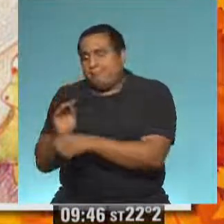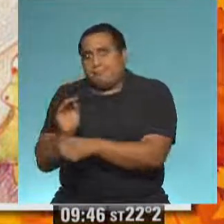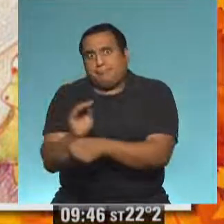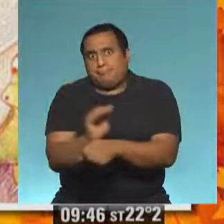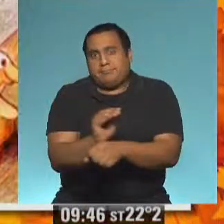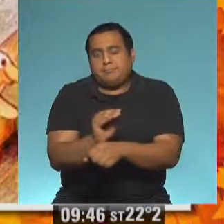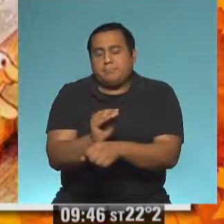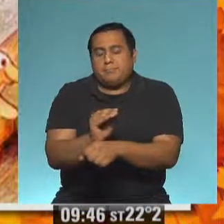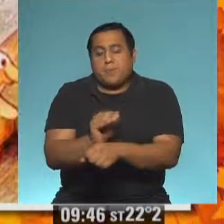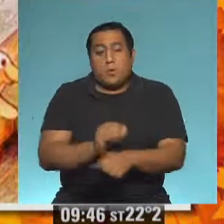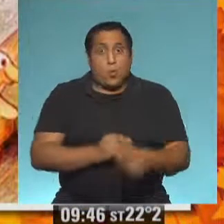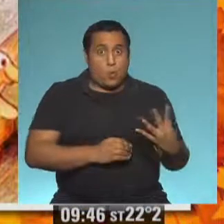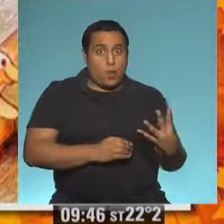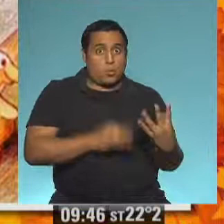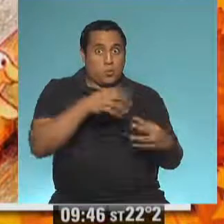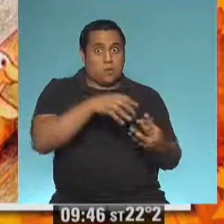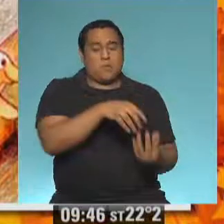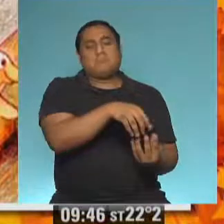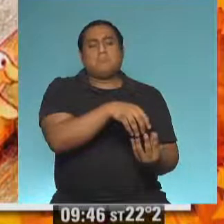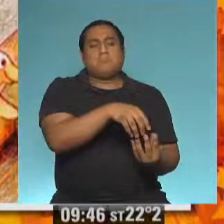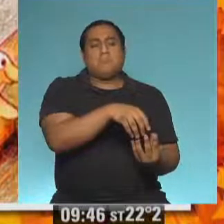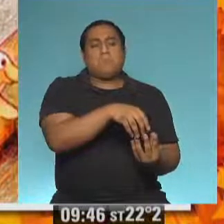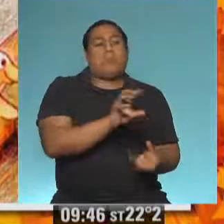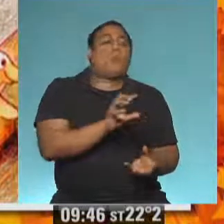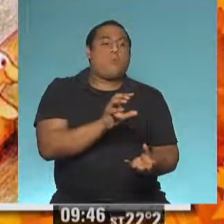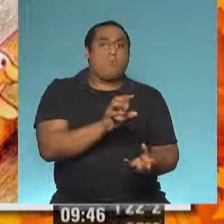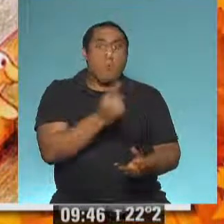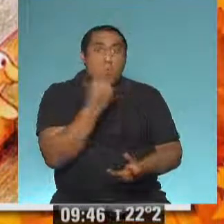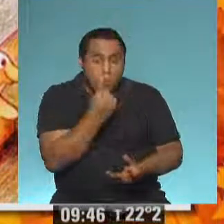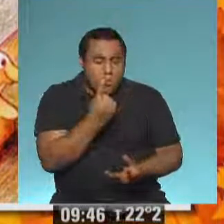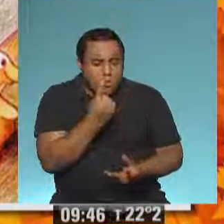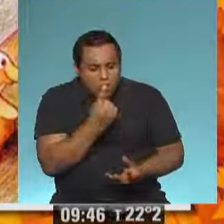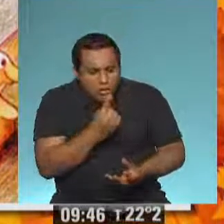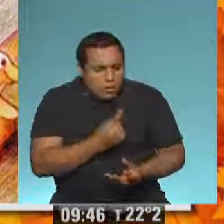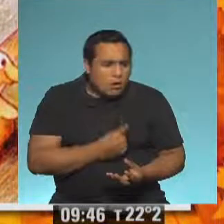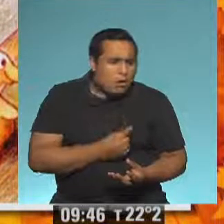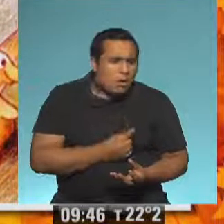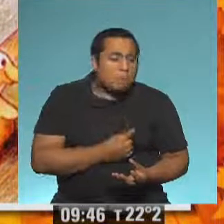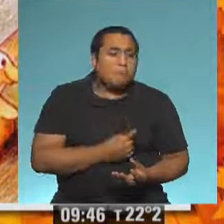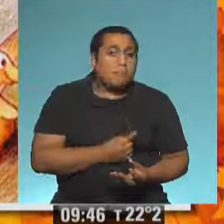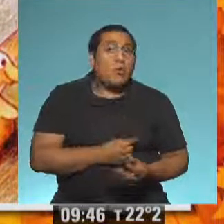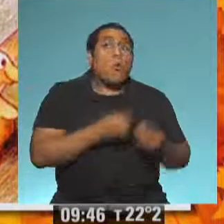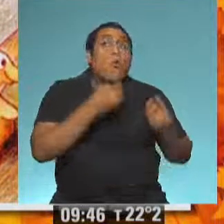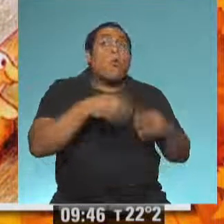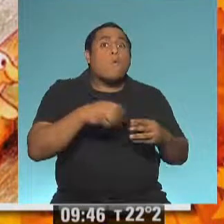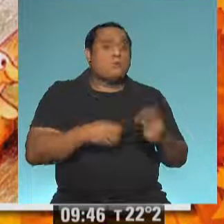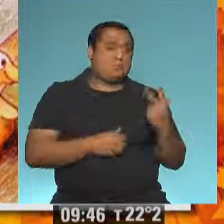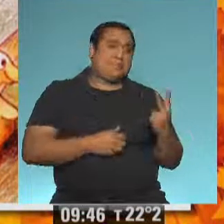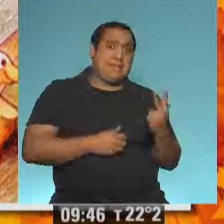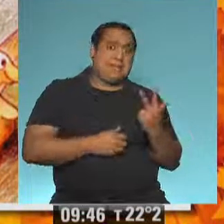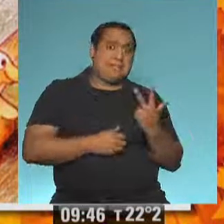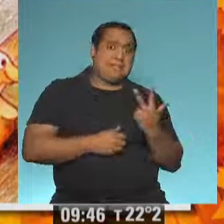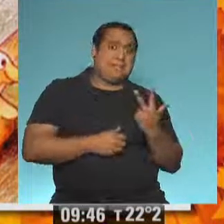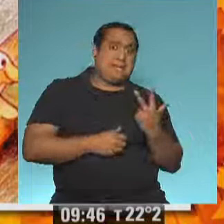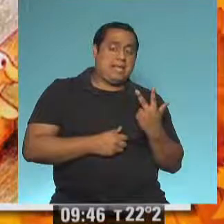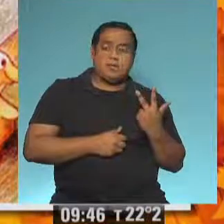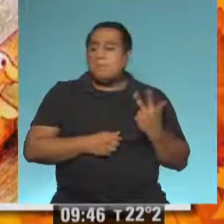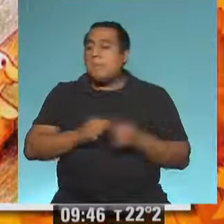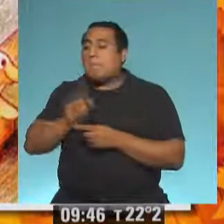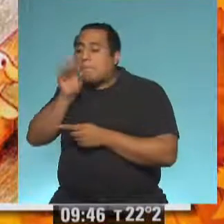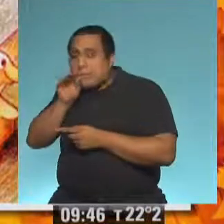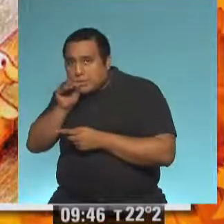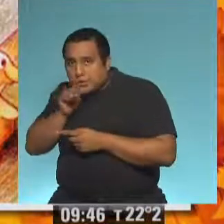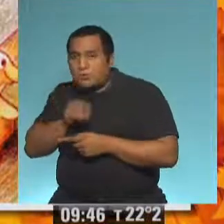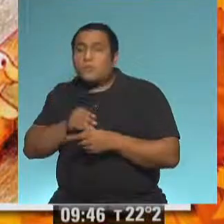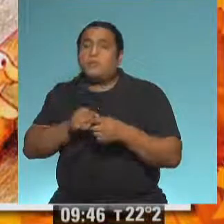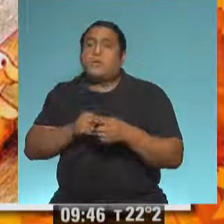De los cuatro que quedaban, uno más se reventó. Y solo le quedaron tres huevos. Y un patito,